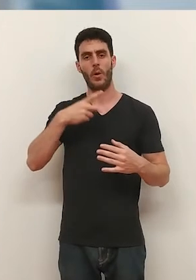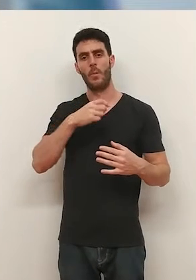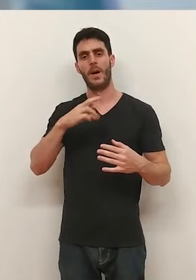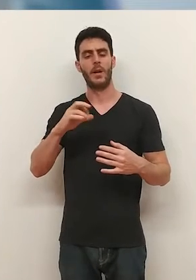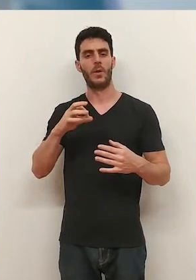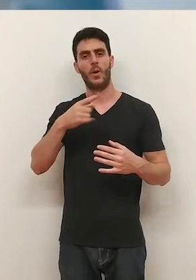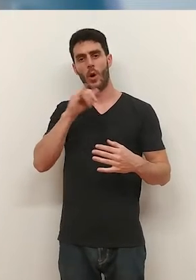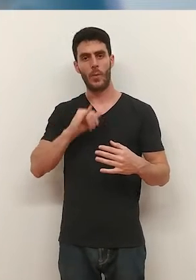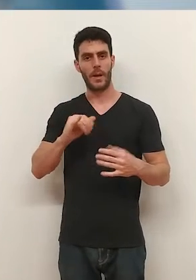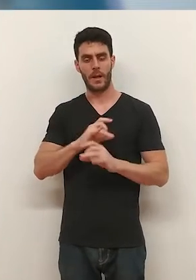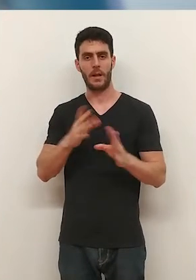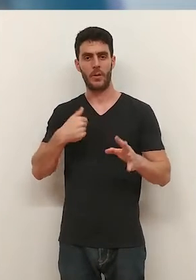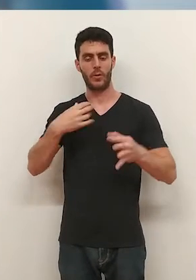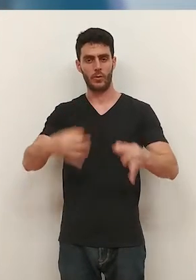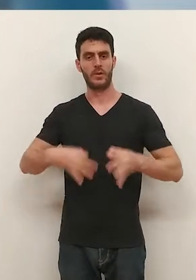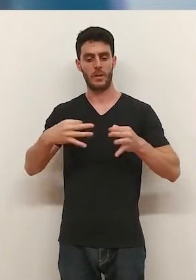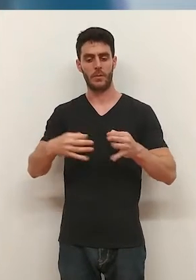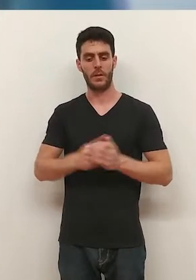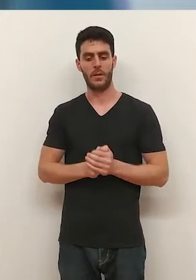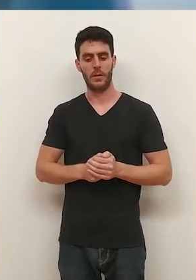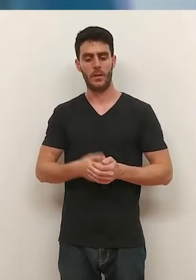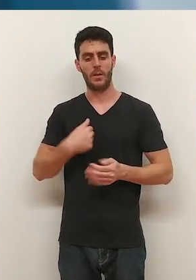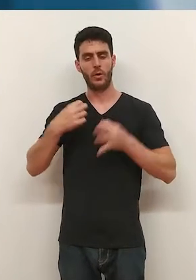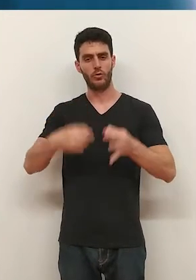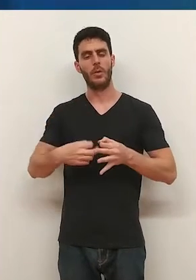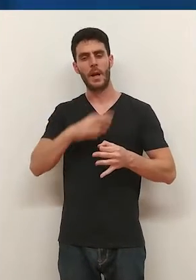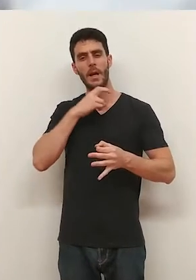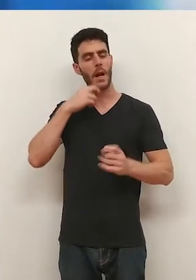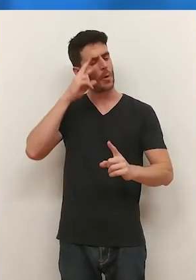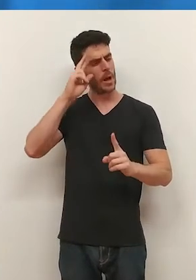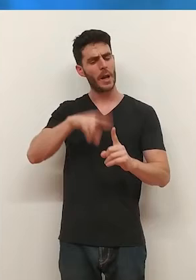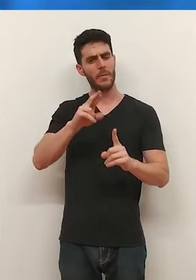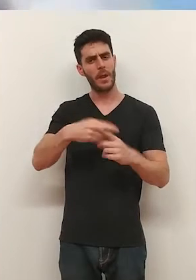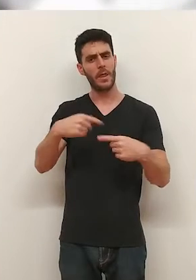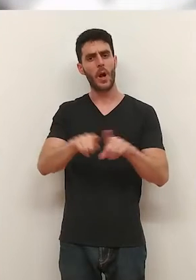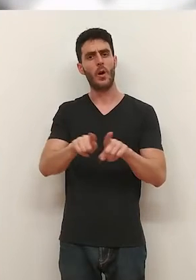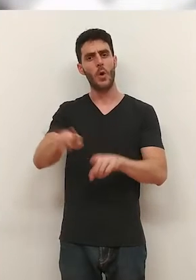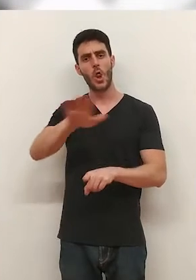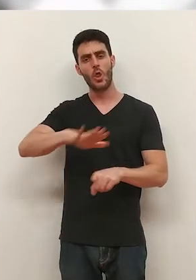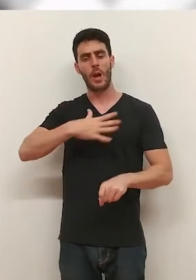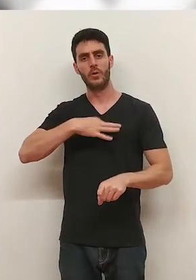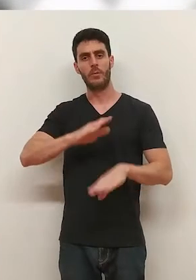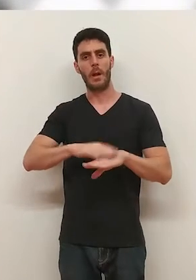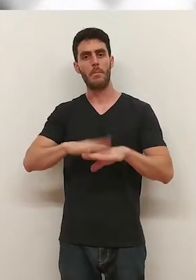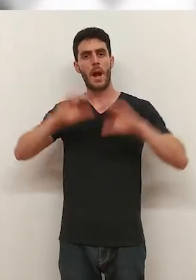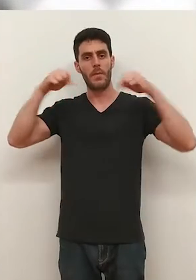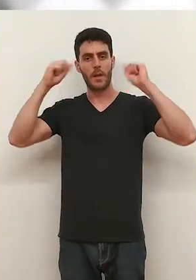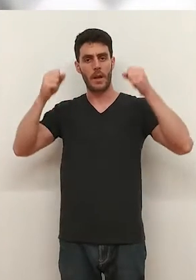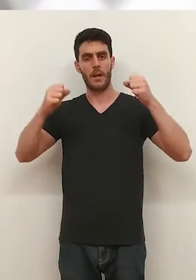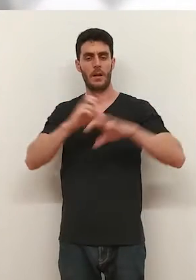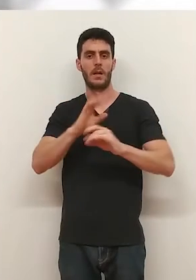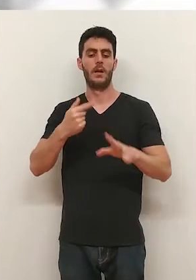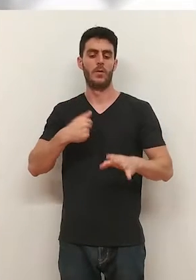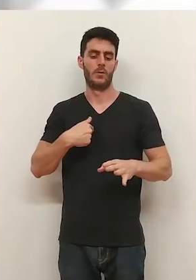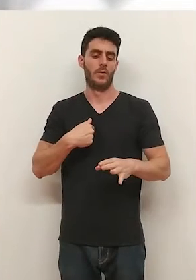Ramírez o Mario Gómez, y bueno, siempre lo he tenido de referencia como posible sitio para